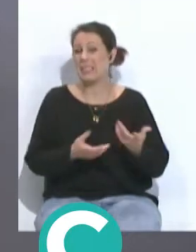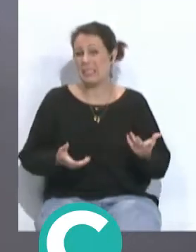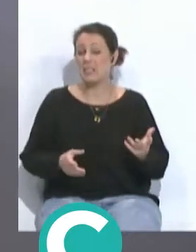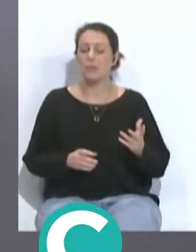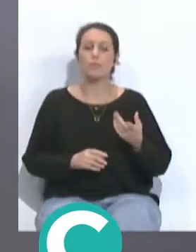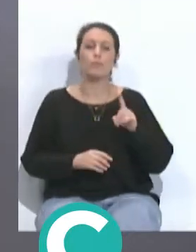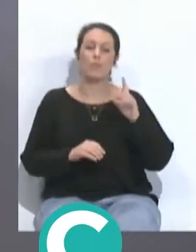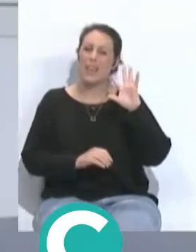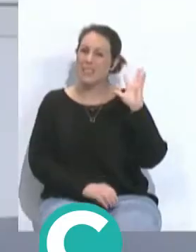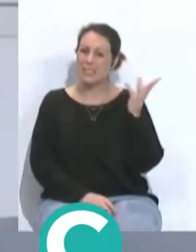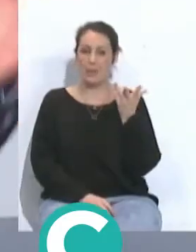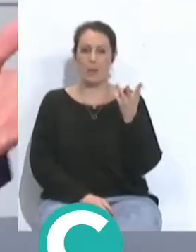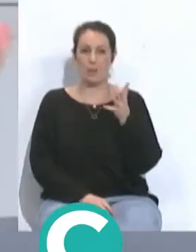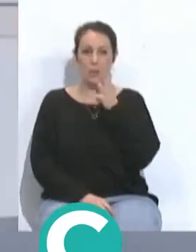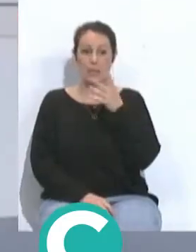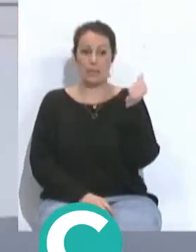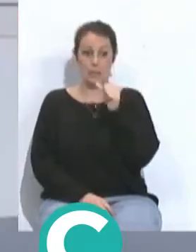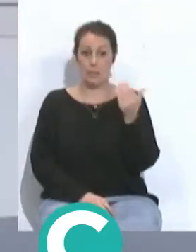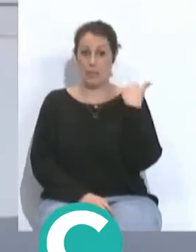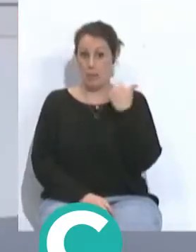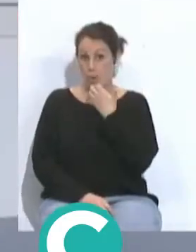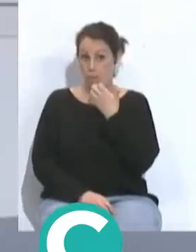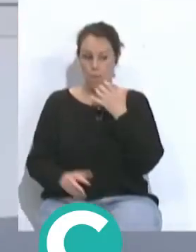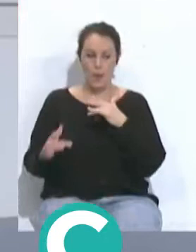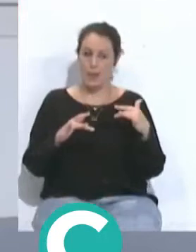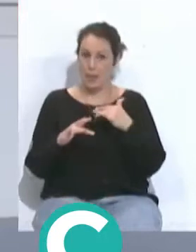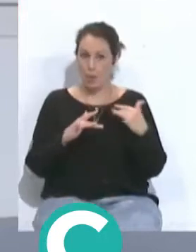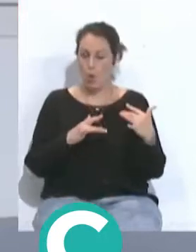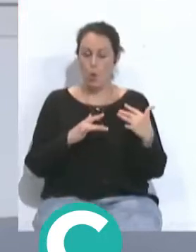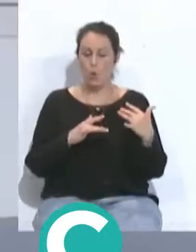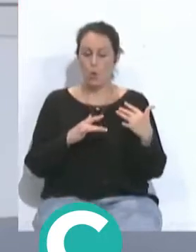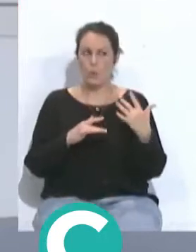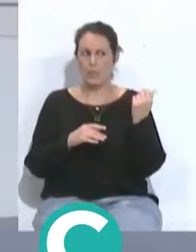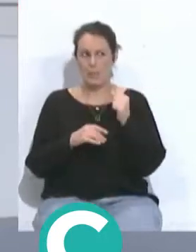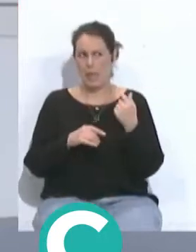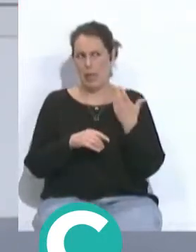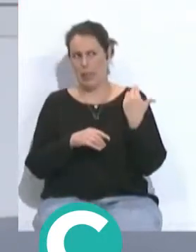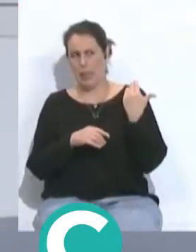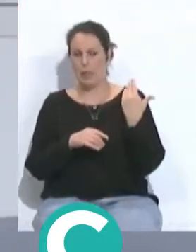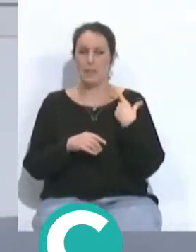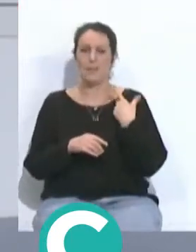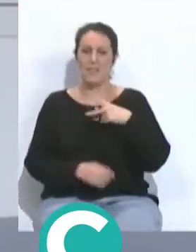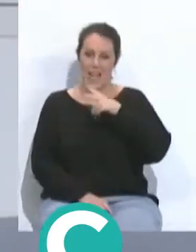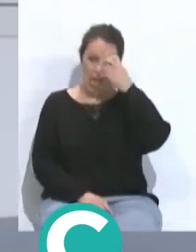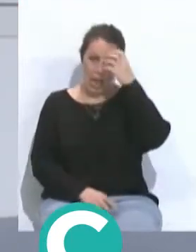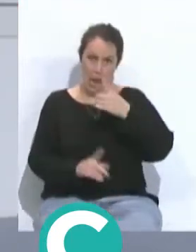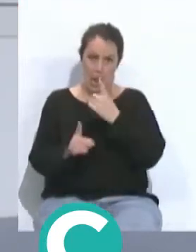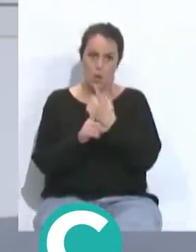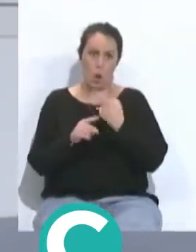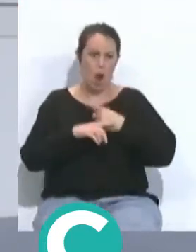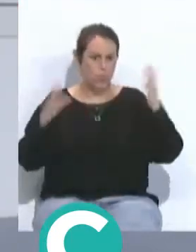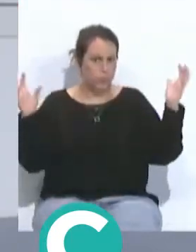después también la climatología, podemos ser la semana pasada, el partido que se jugó con el Villarreal, que fue un